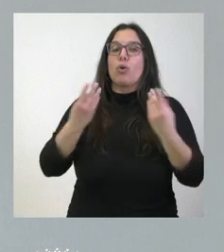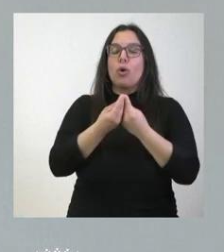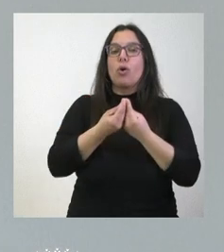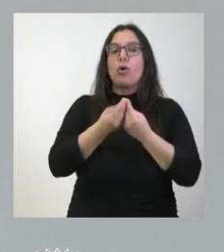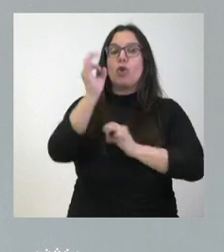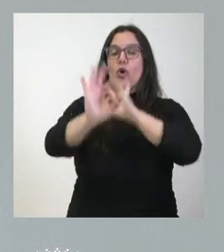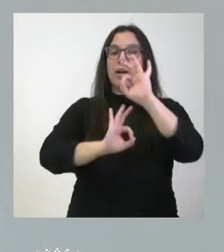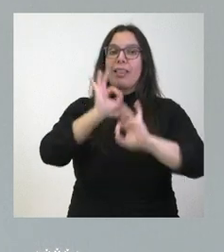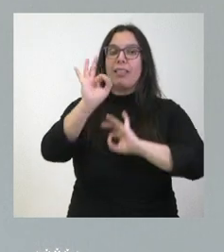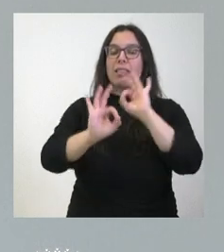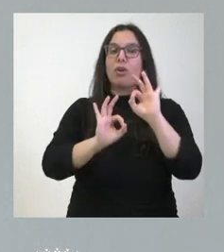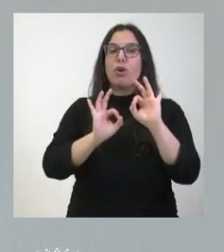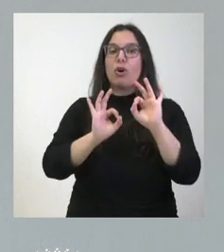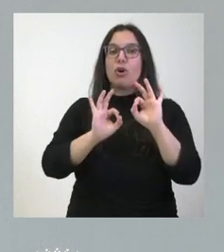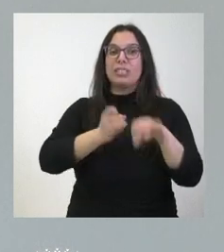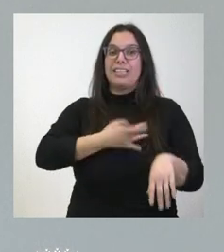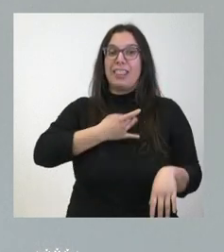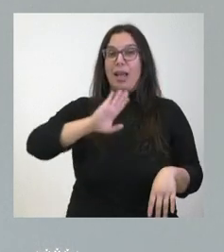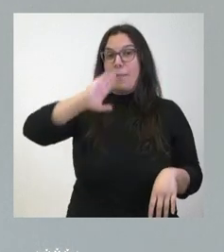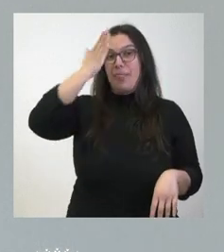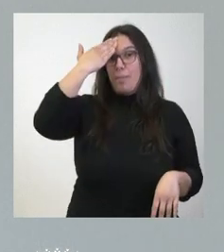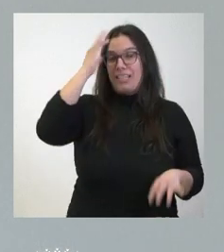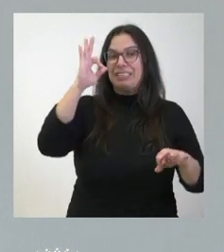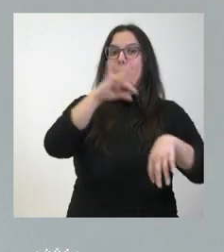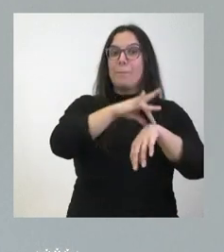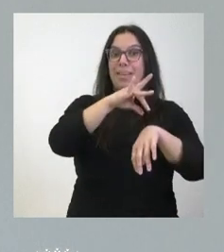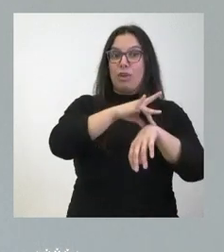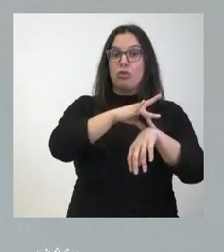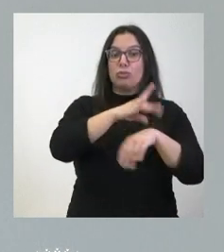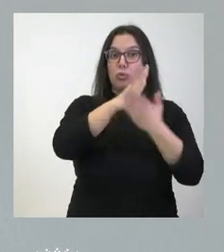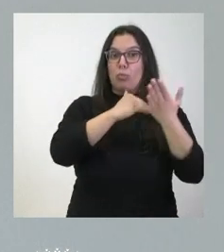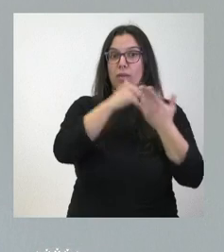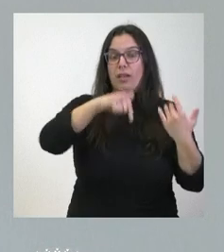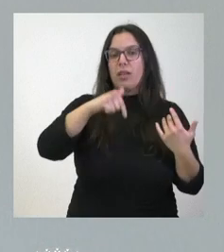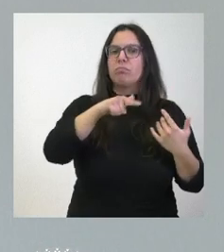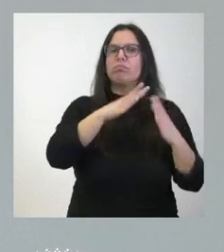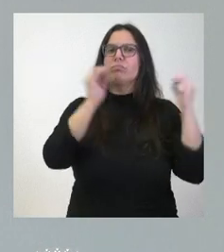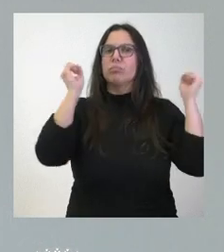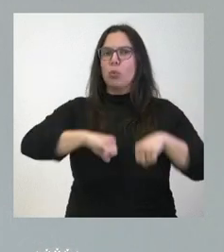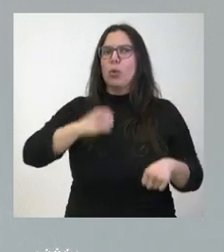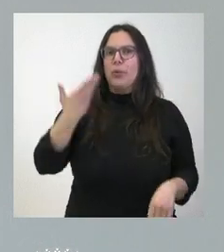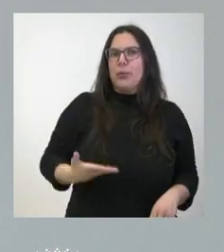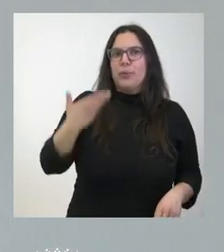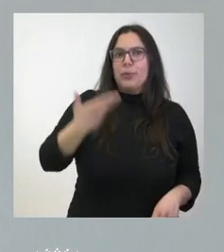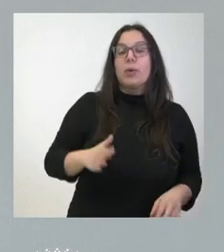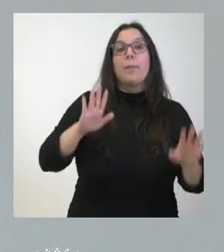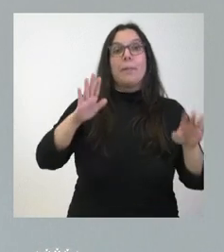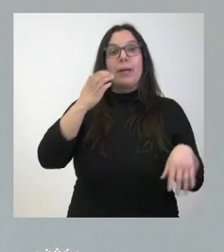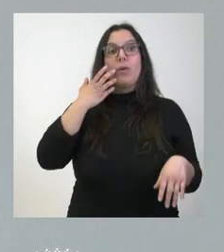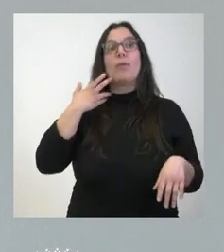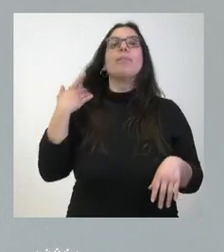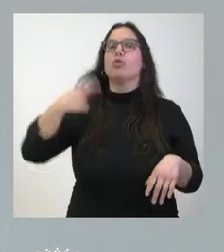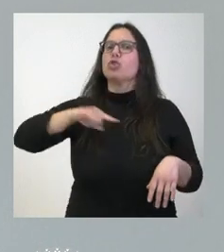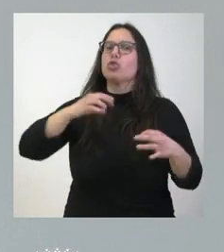organización sindical de médicos de nuestra comunidad autónoma. Fue un importante acuerdo, pero la voluntad de diálogo es